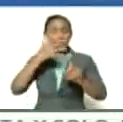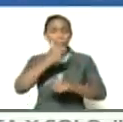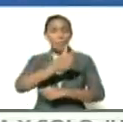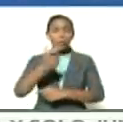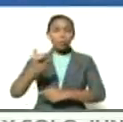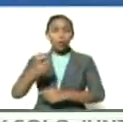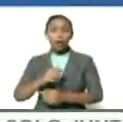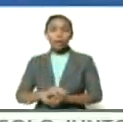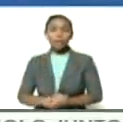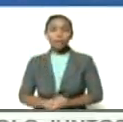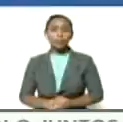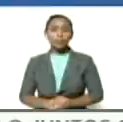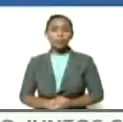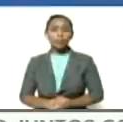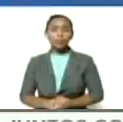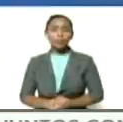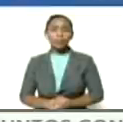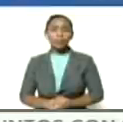ciudadanas